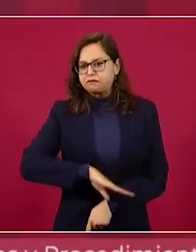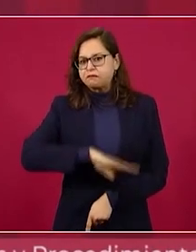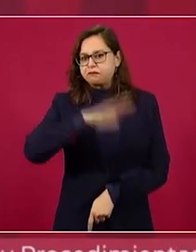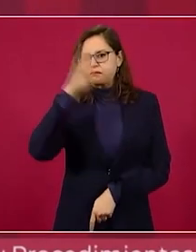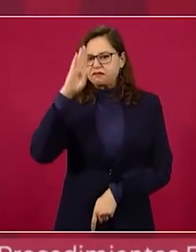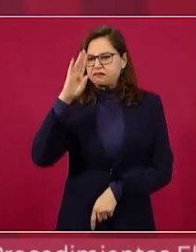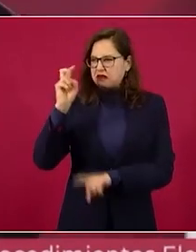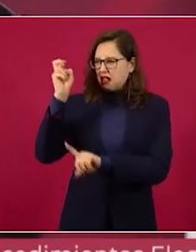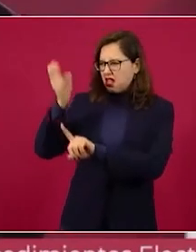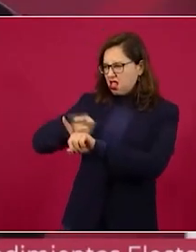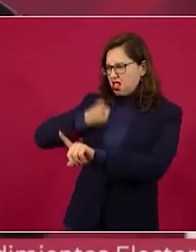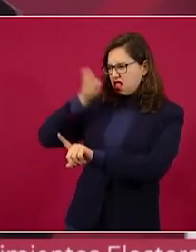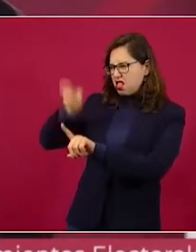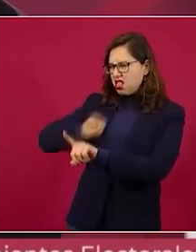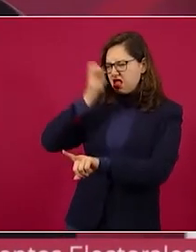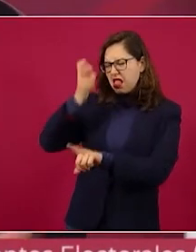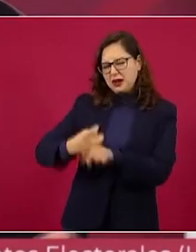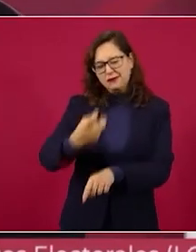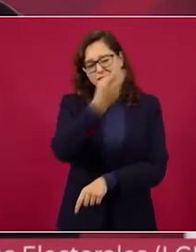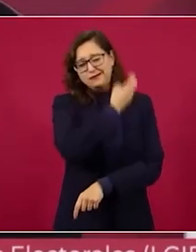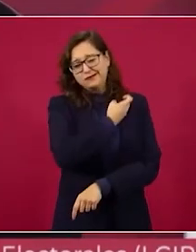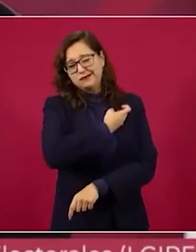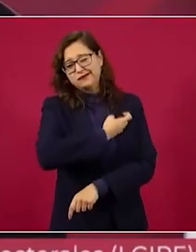este se